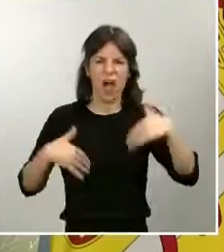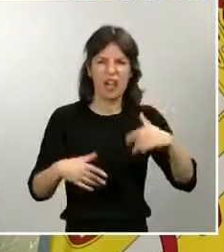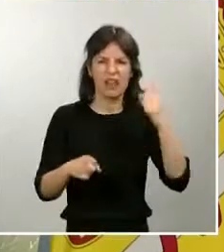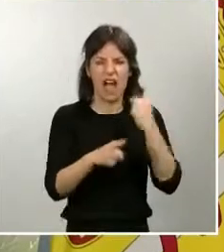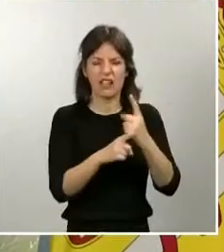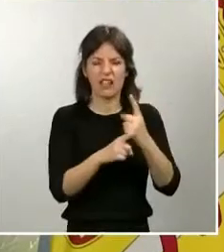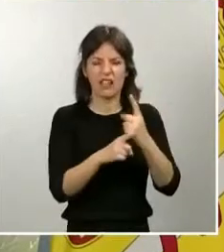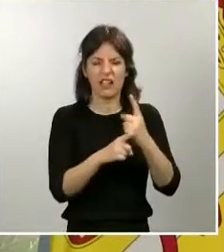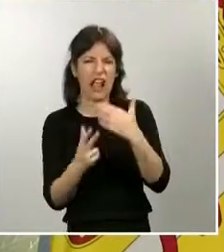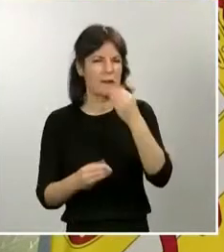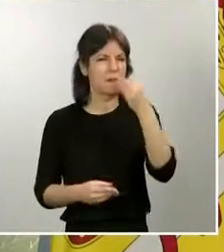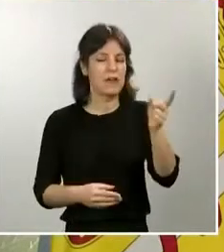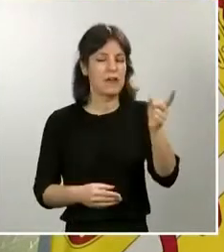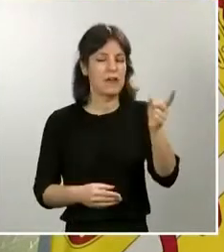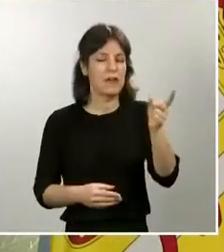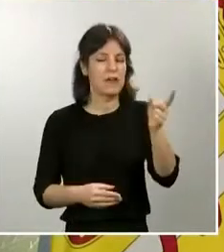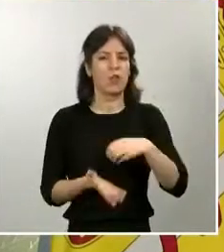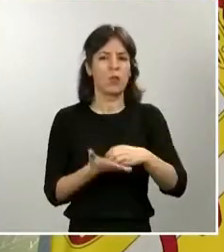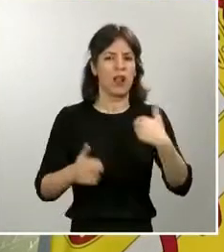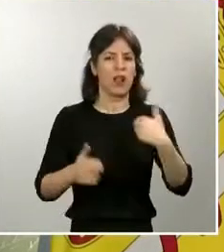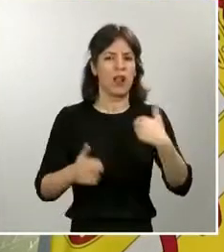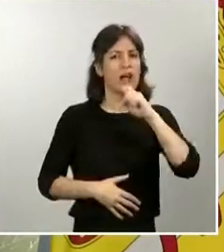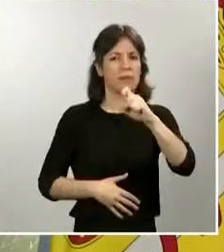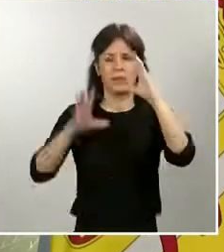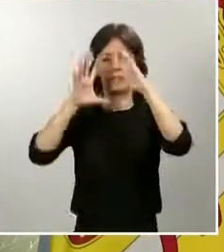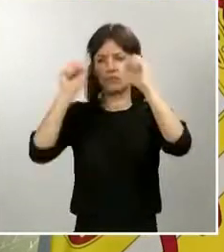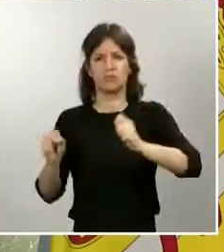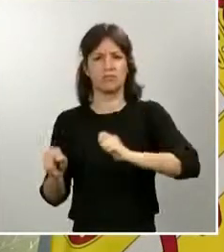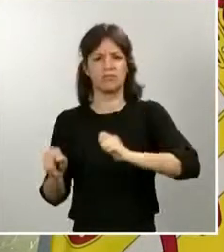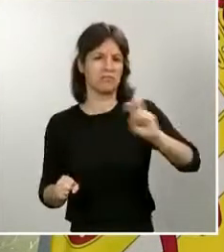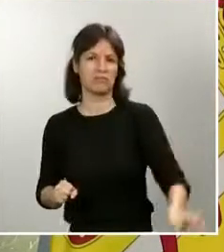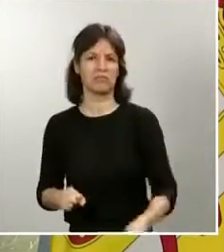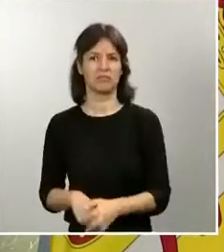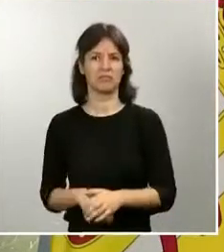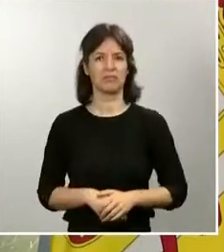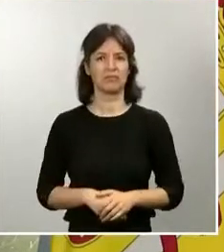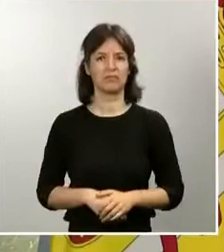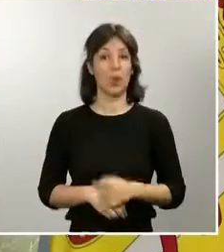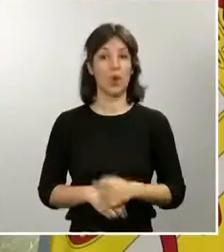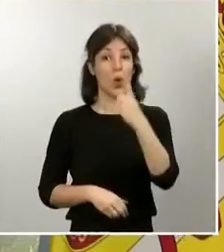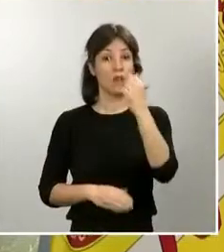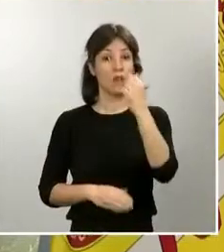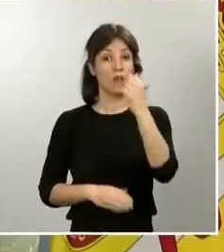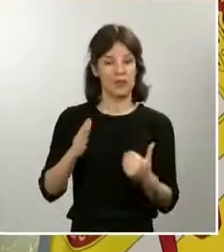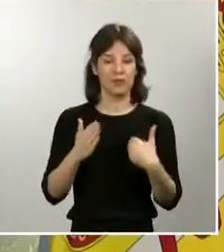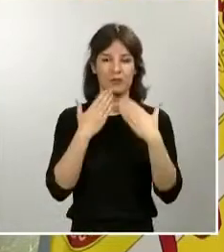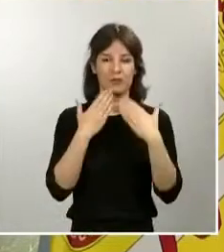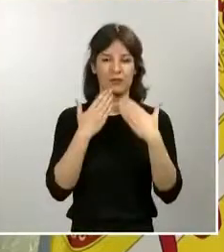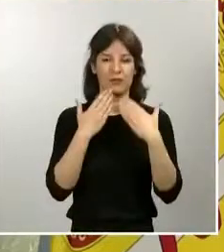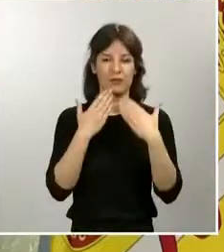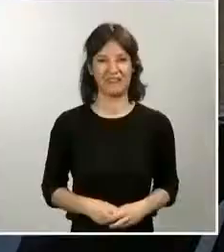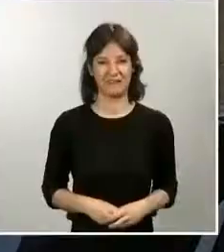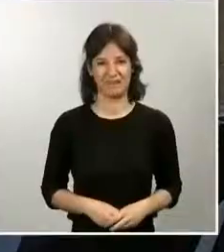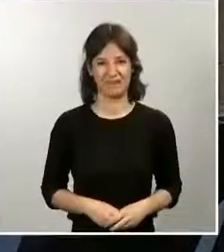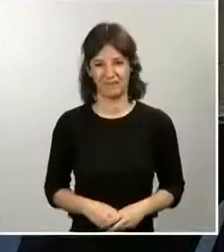comunicarla a las fuerzas y cuerpos de seguridad. Un día menos. Muchas gracias. Muchas gracias. Y, por último,